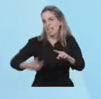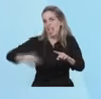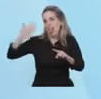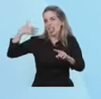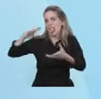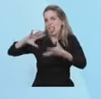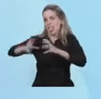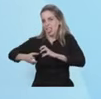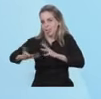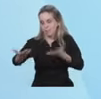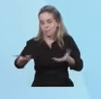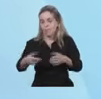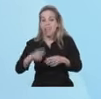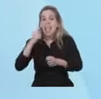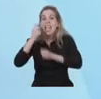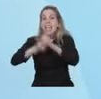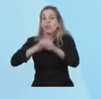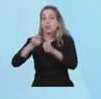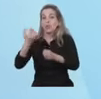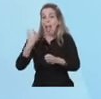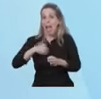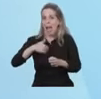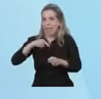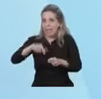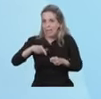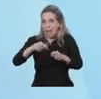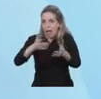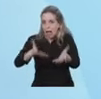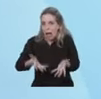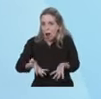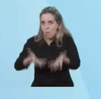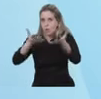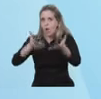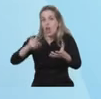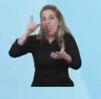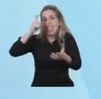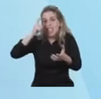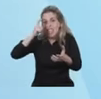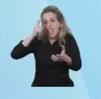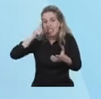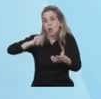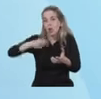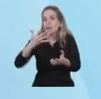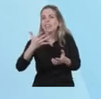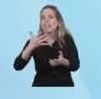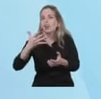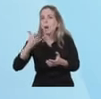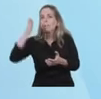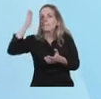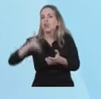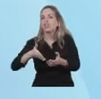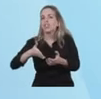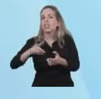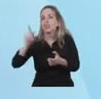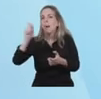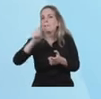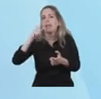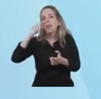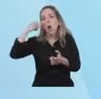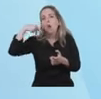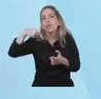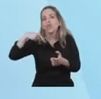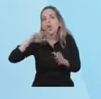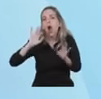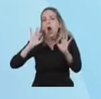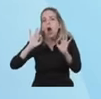La industria argentina creció un 10,5% en junio. Ya está en niveles previos a la primera